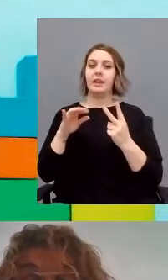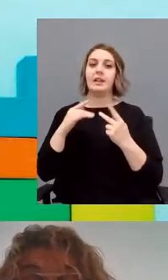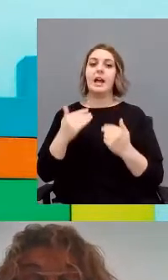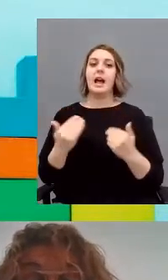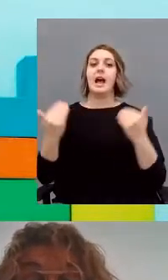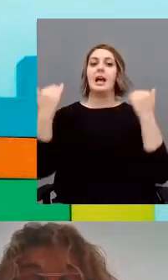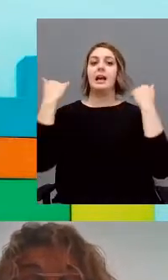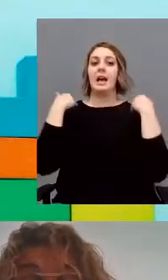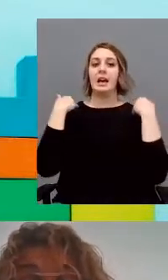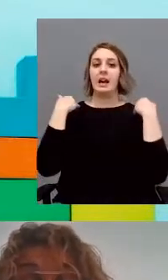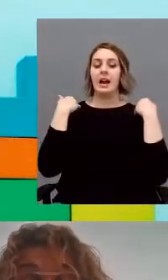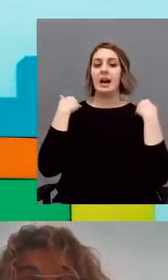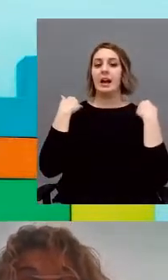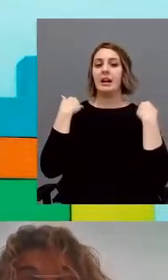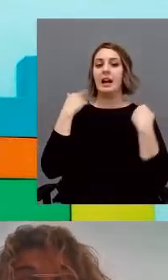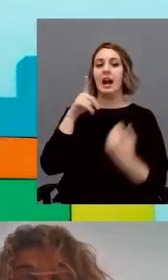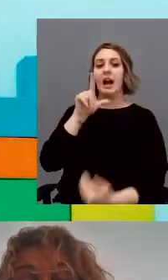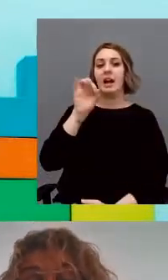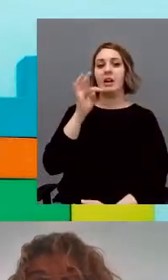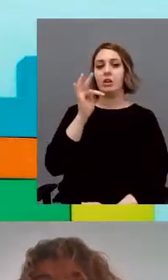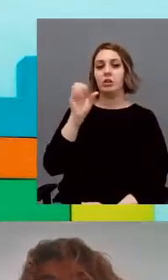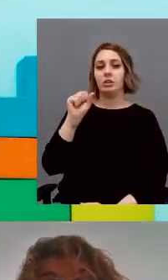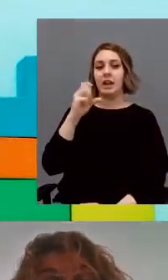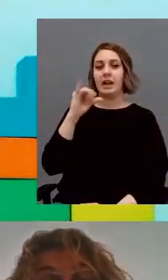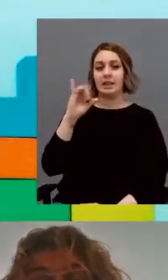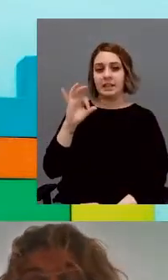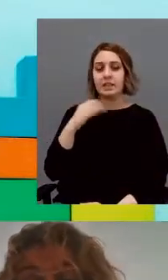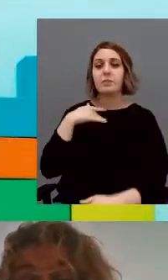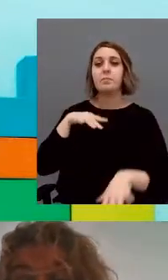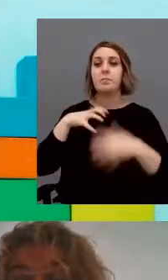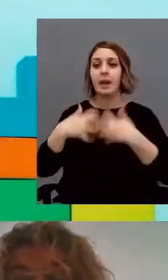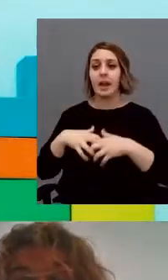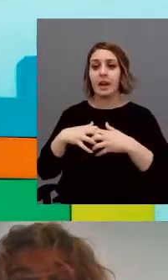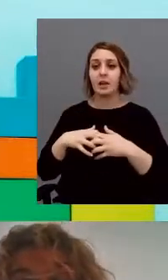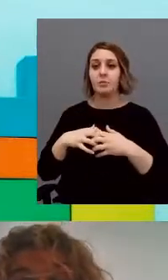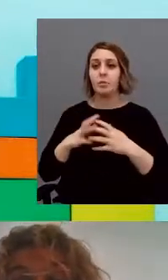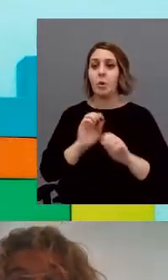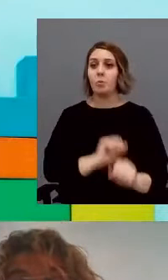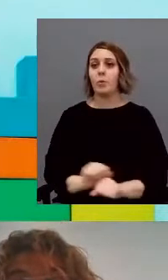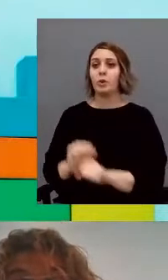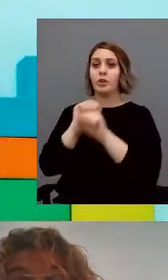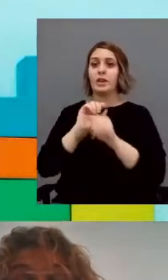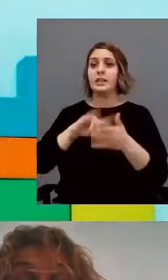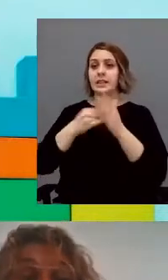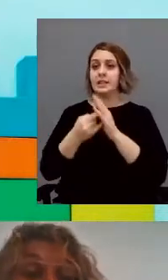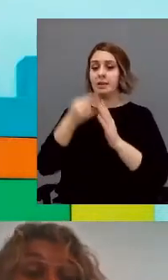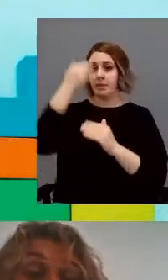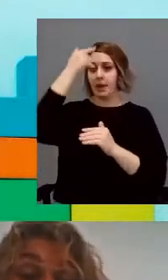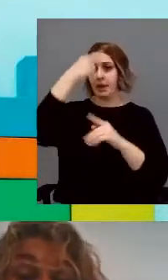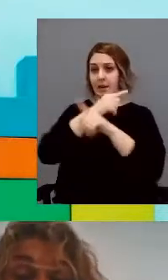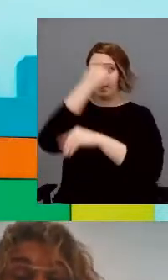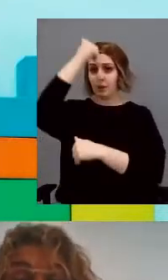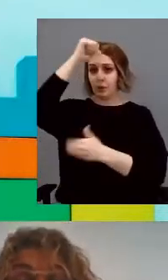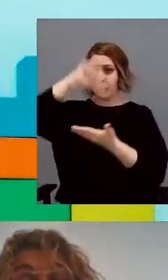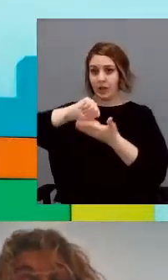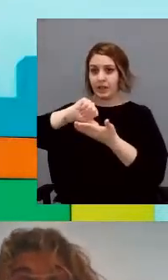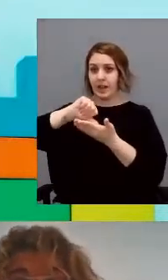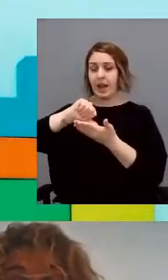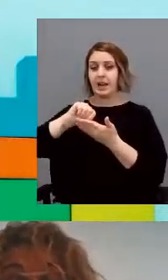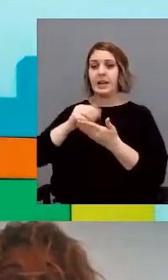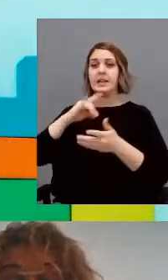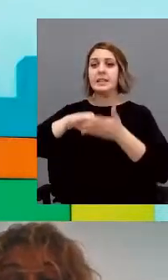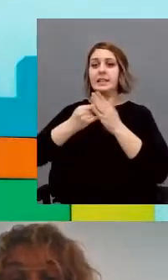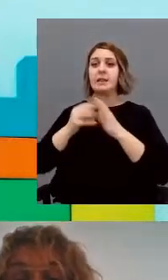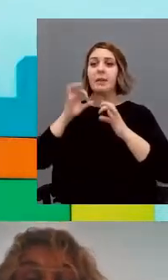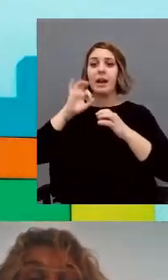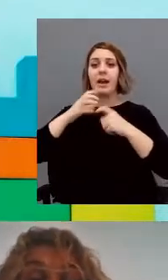alostática. La alostasis es un mecanismo de protección que moviliza el sistema nervioso central al sistema endocrino